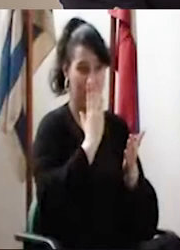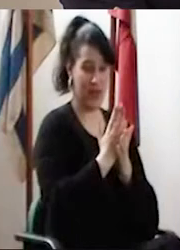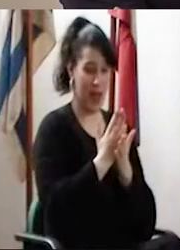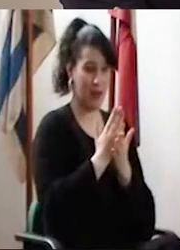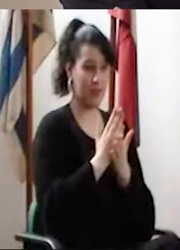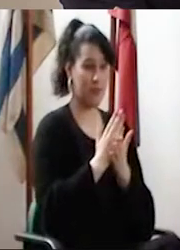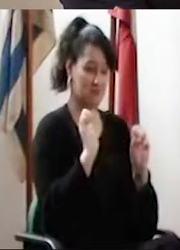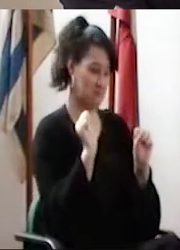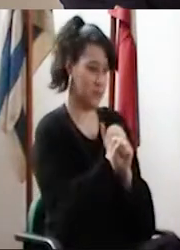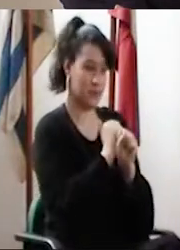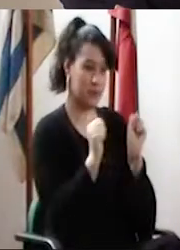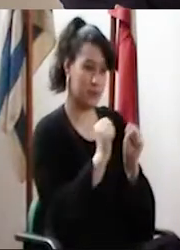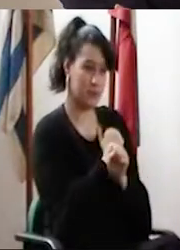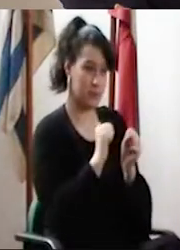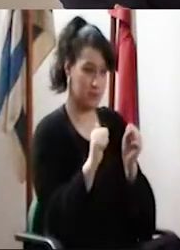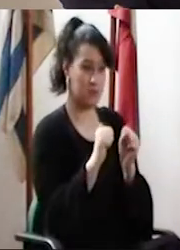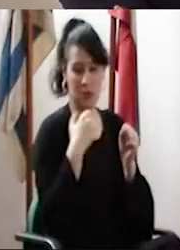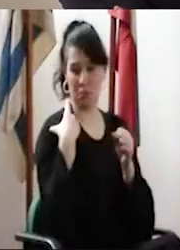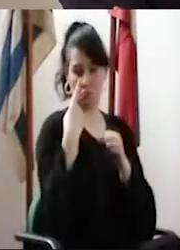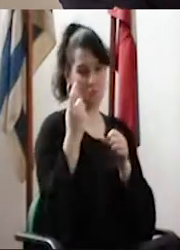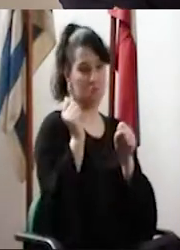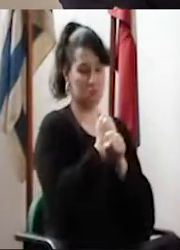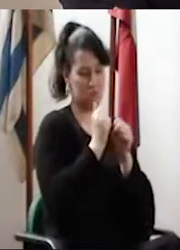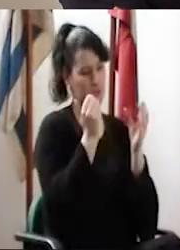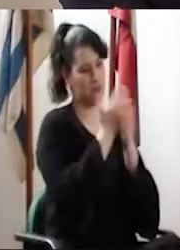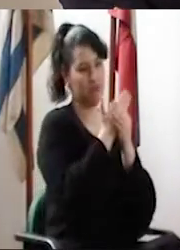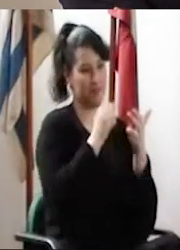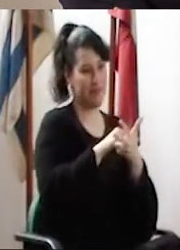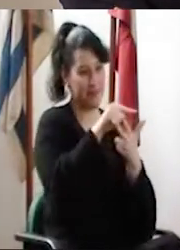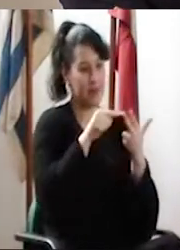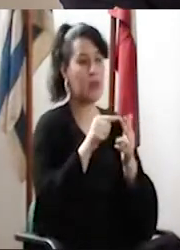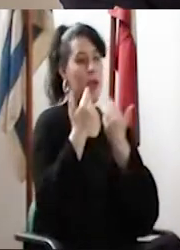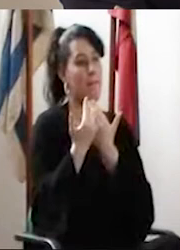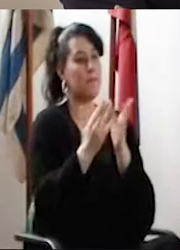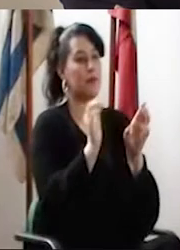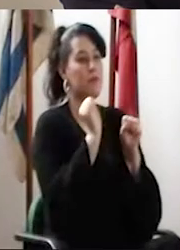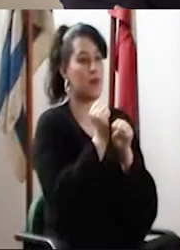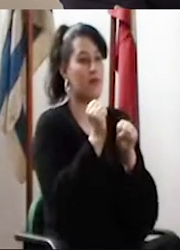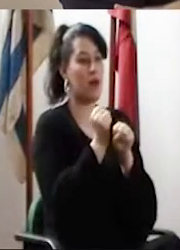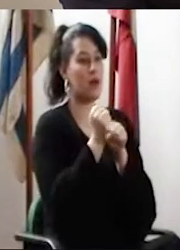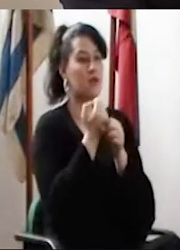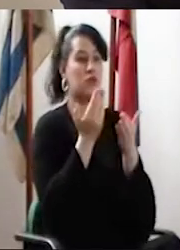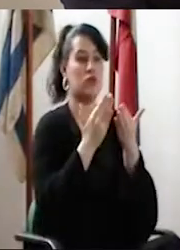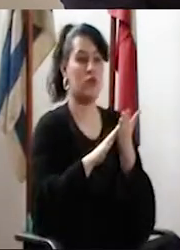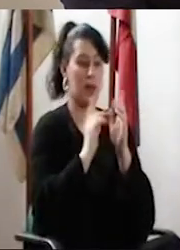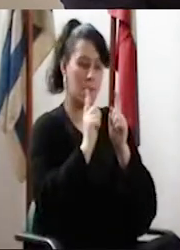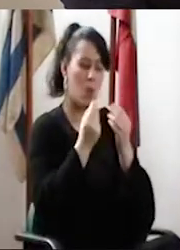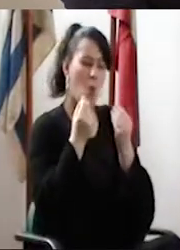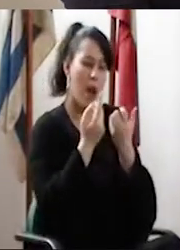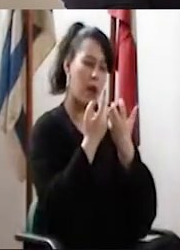Y, finalmente, una vez que fueron aprobados en la directiva estos documentos, se empezó a trabajar sobre,